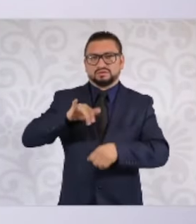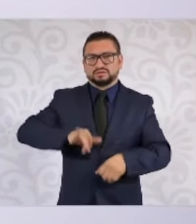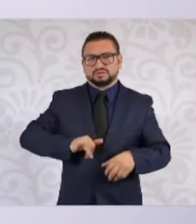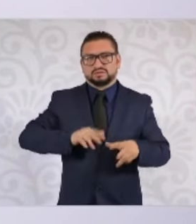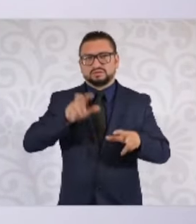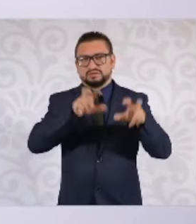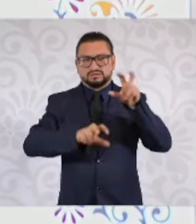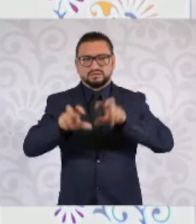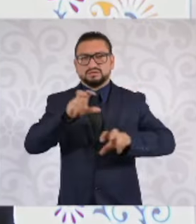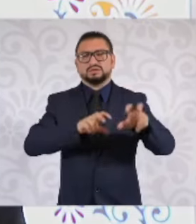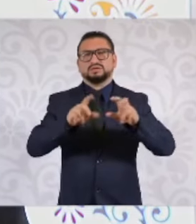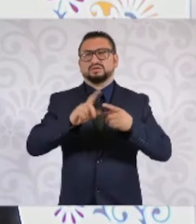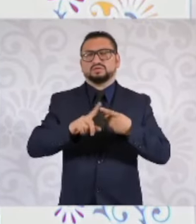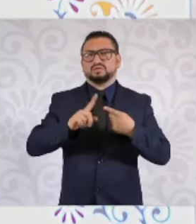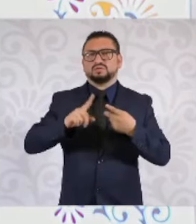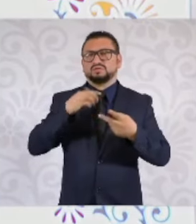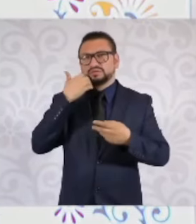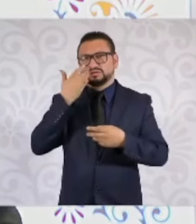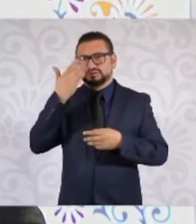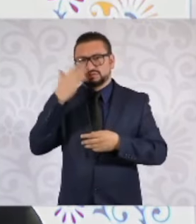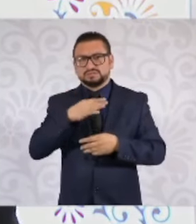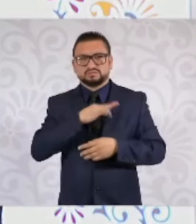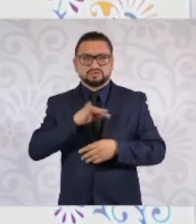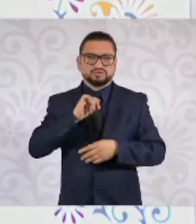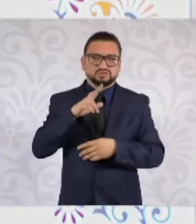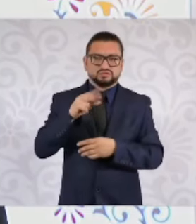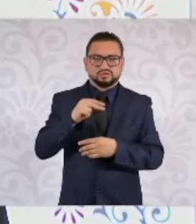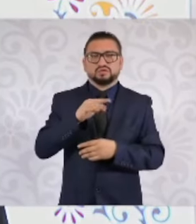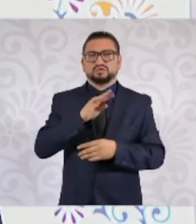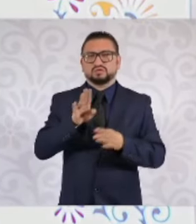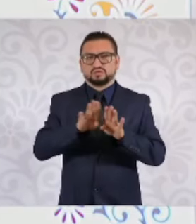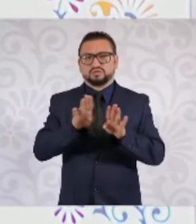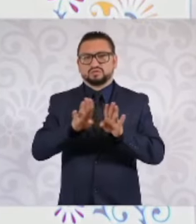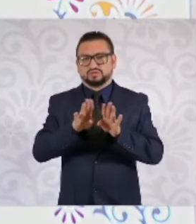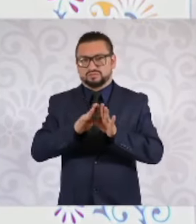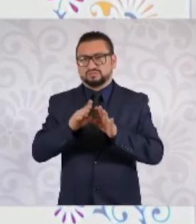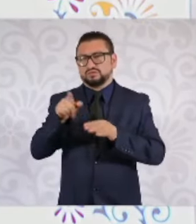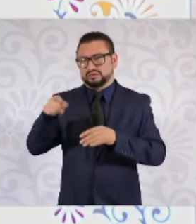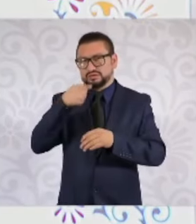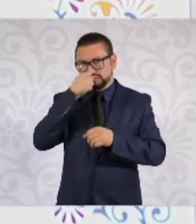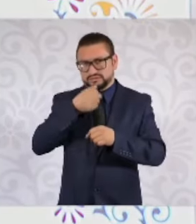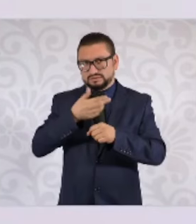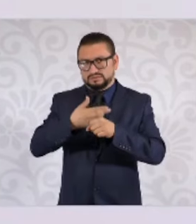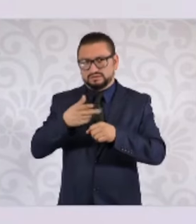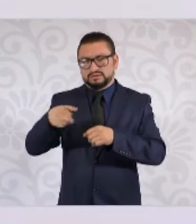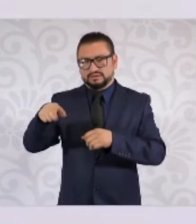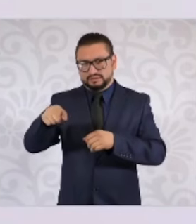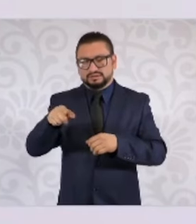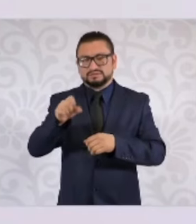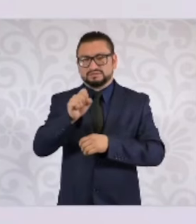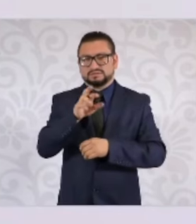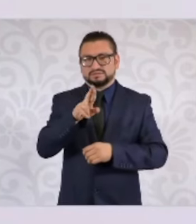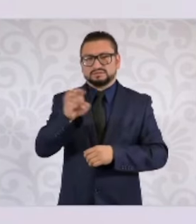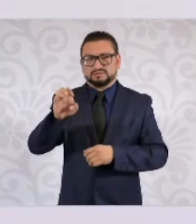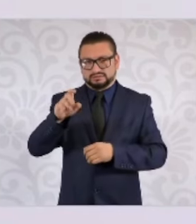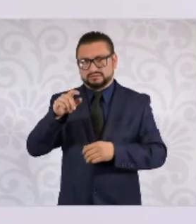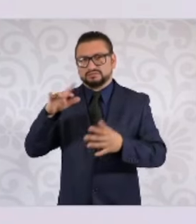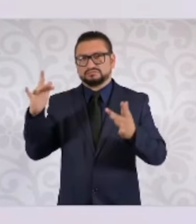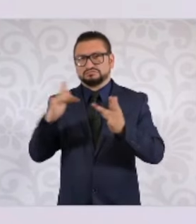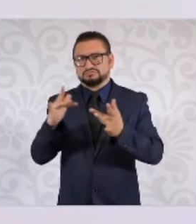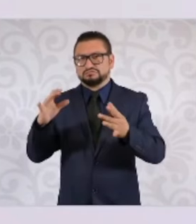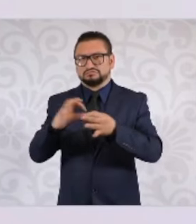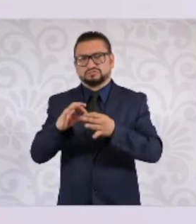invertir y quieren saber la disponibilidad, pues a través de la Cancillería. Fue algunos de los